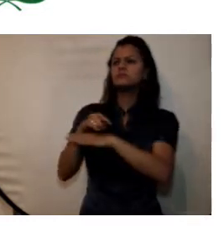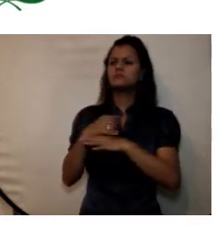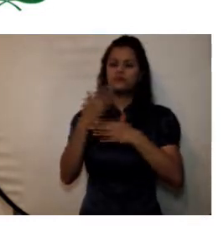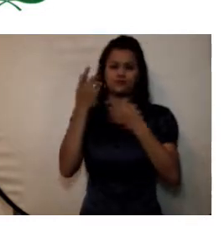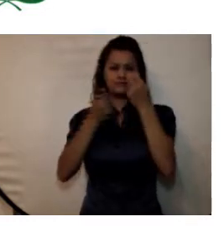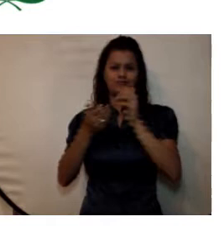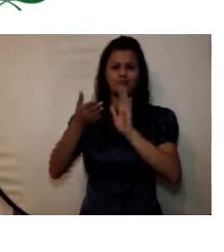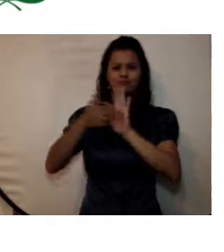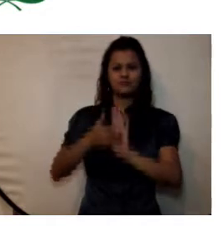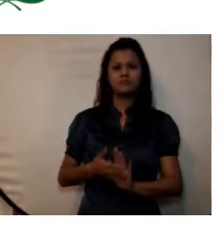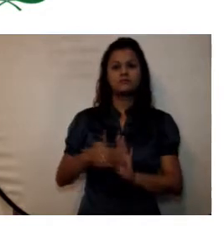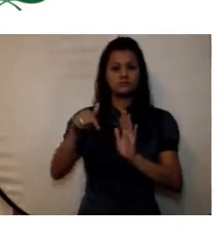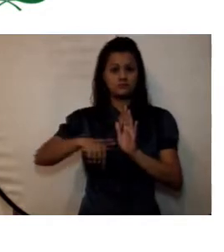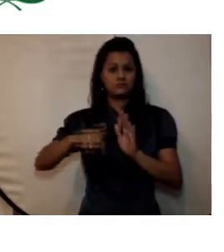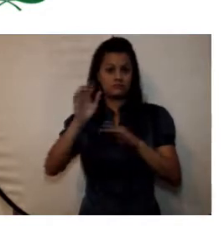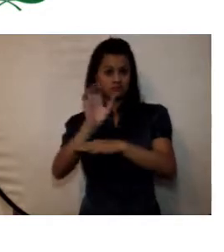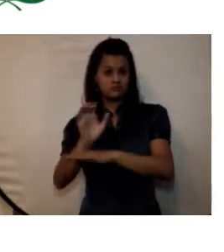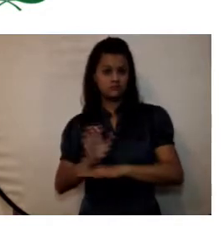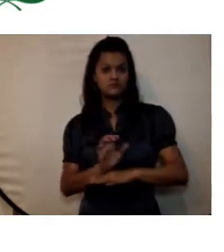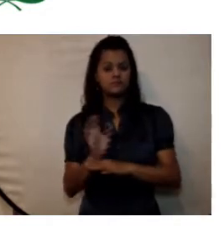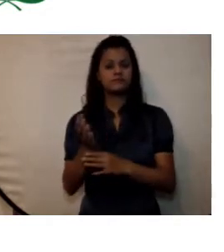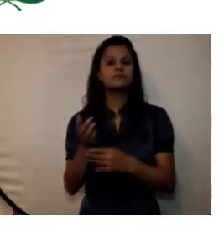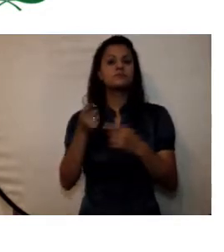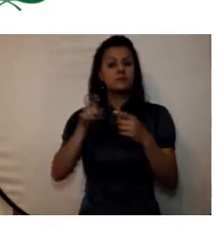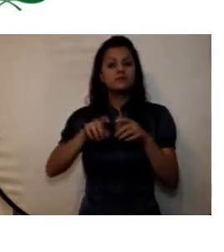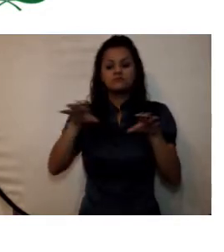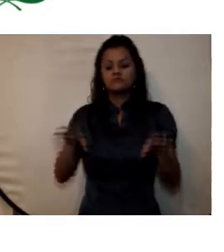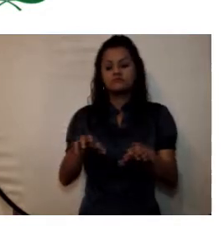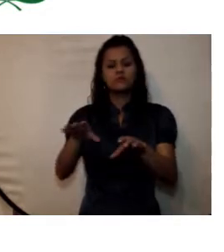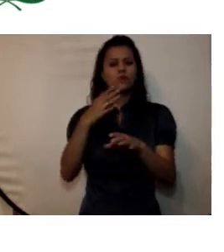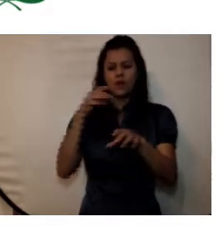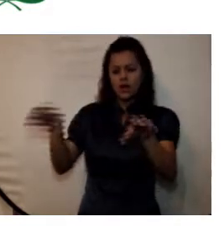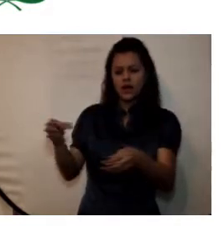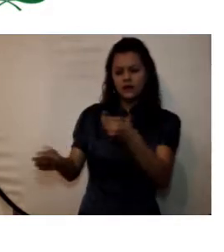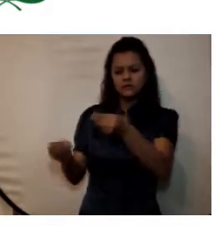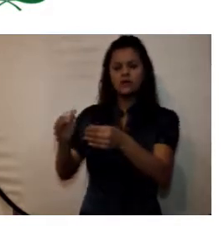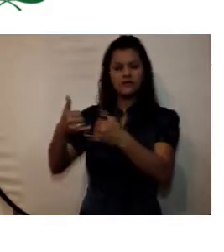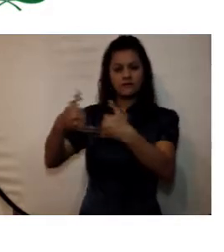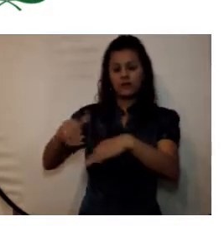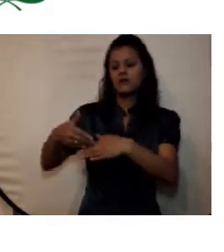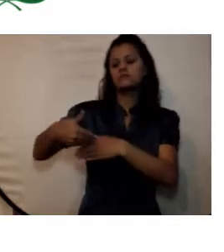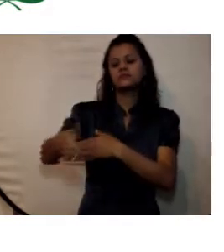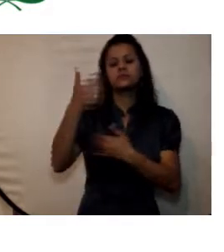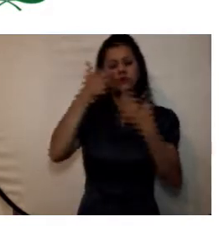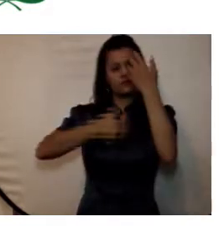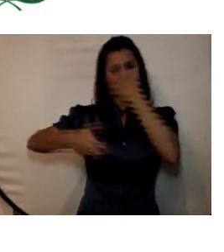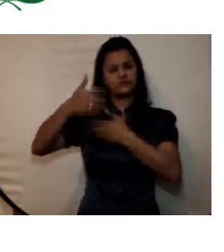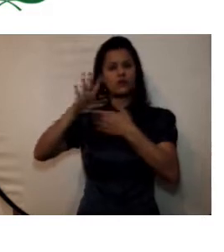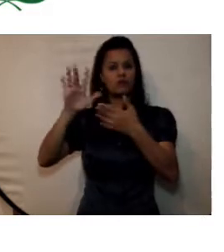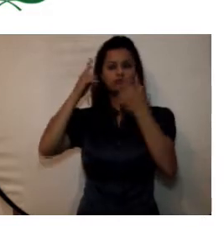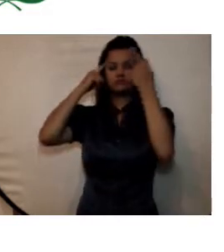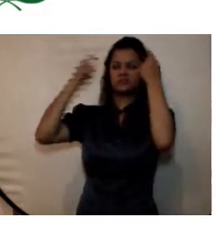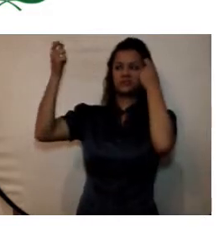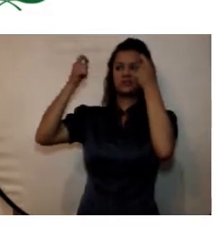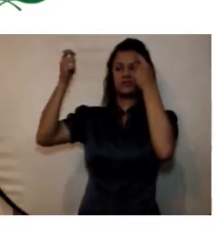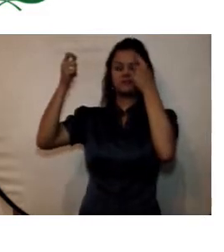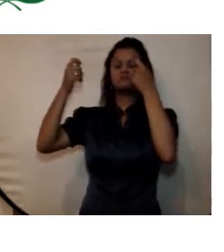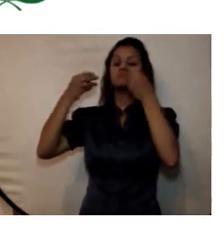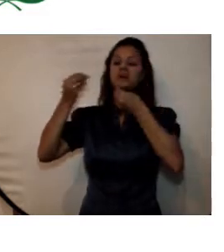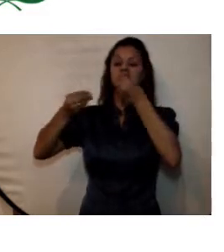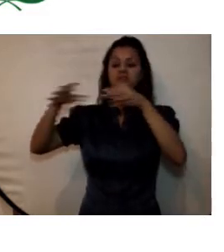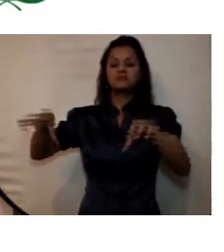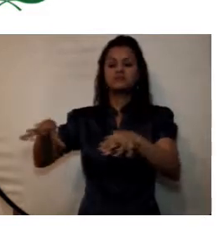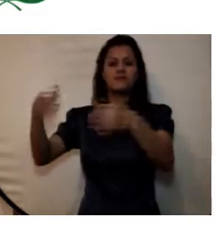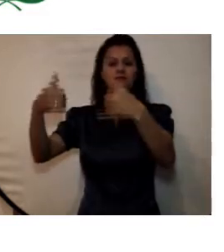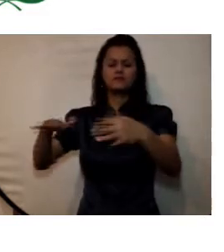cual se encuentran las acciones de evaluación de cada acción, evaluación de la estrategia en su conjunto y un informe general de la rendición